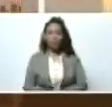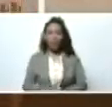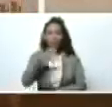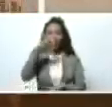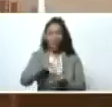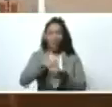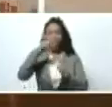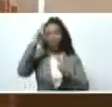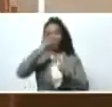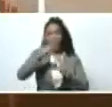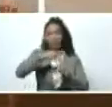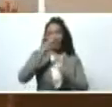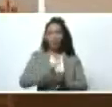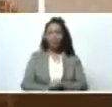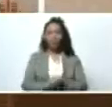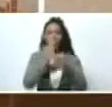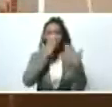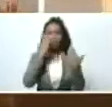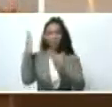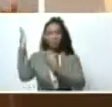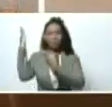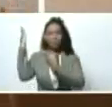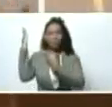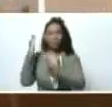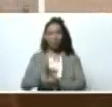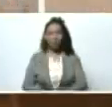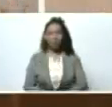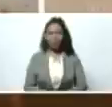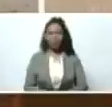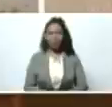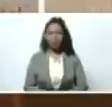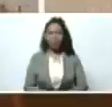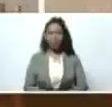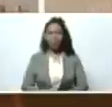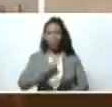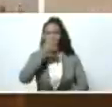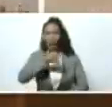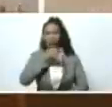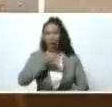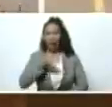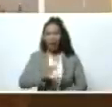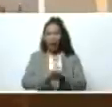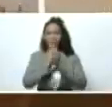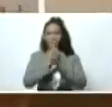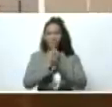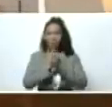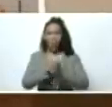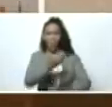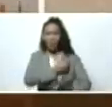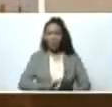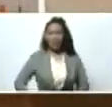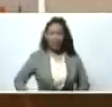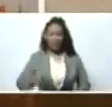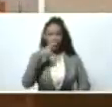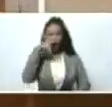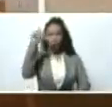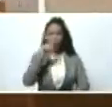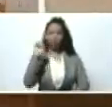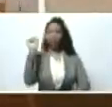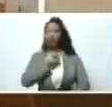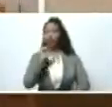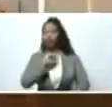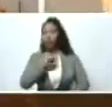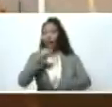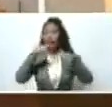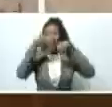estado Táchira. Adelante. Buenas tardes, compatriota presidente Nicolás Maduro. Sí, bueno, efectivamente